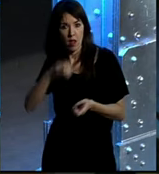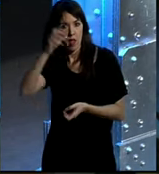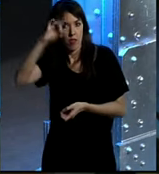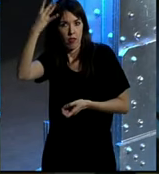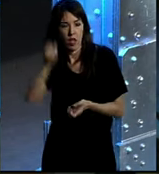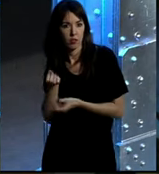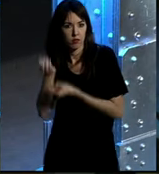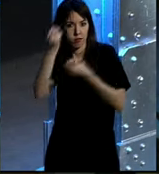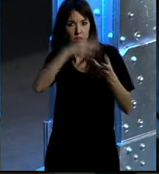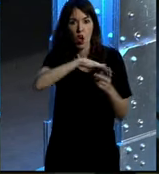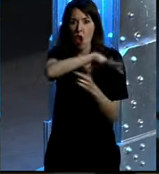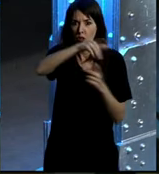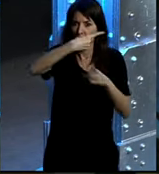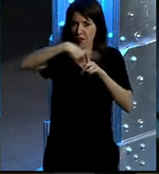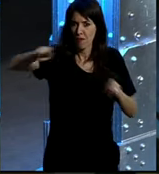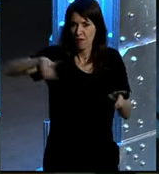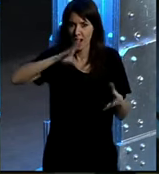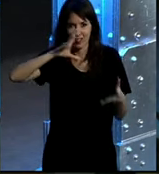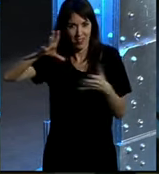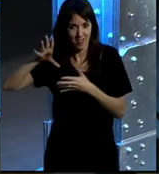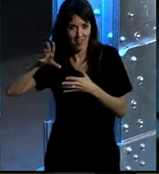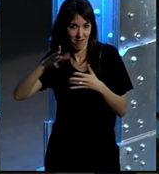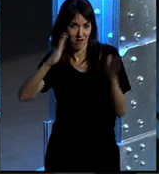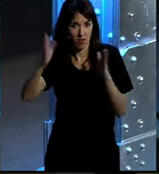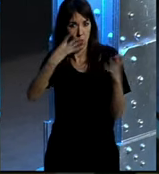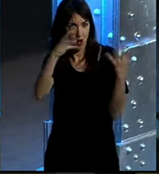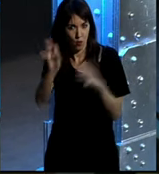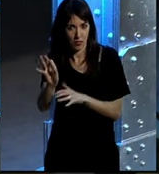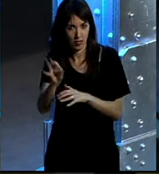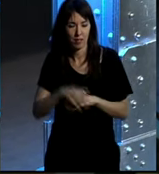nuestras ideas en un entorno totalmente distinto al que existía en la década de los 90.